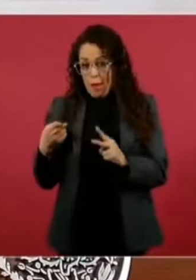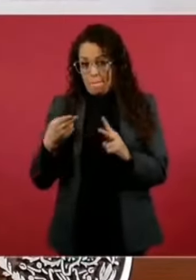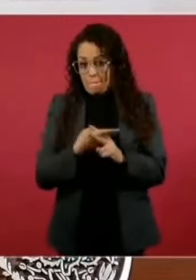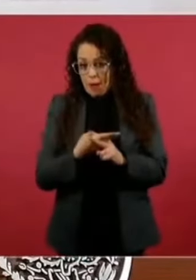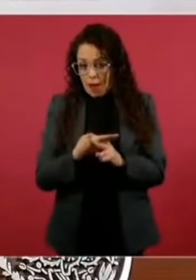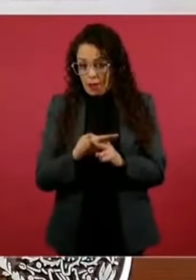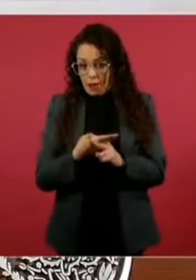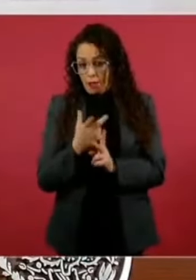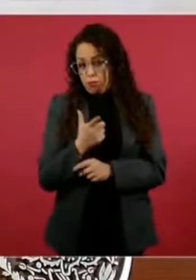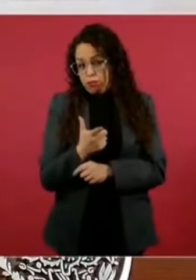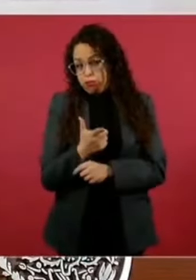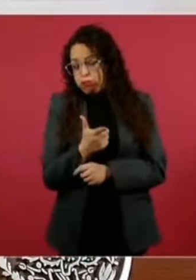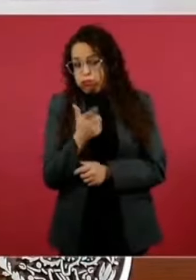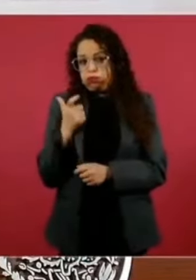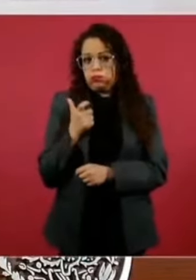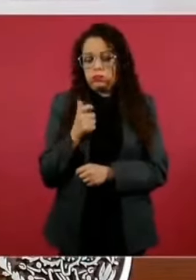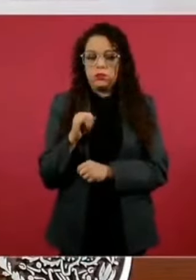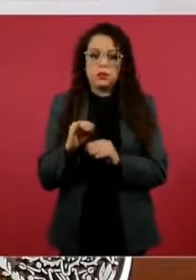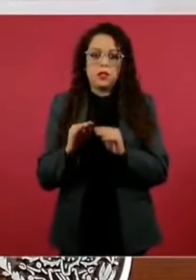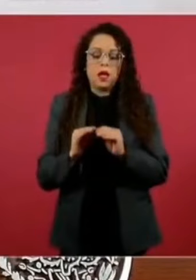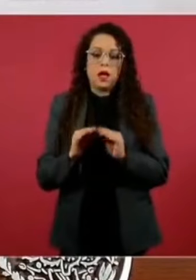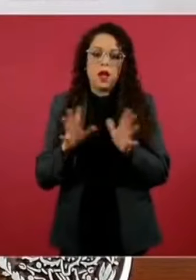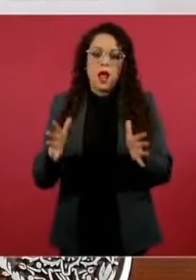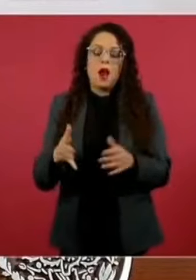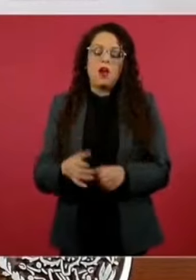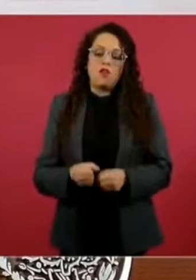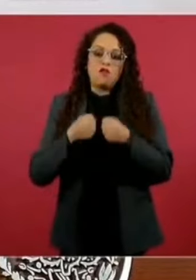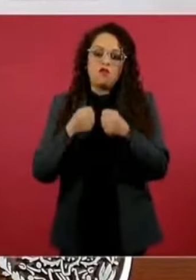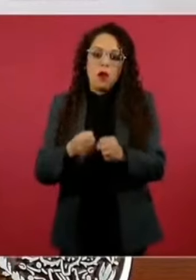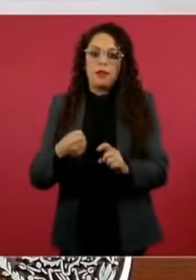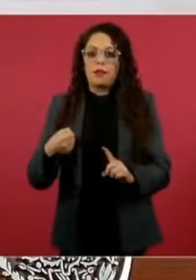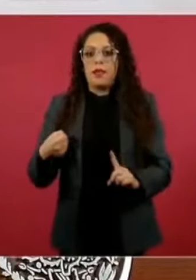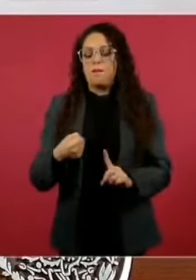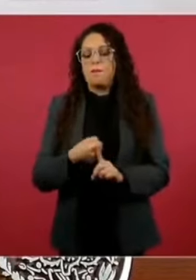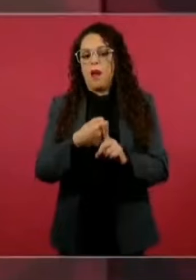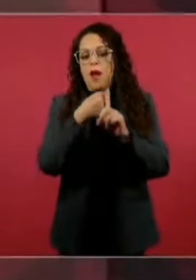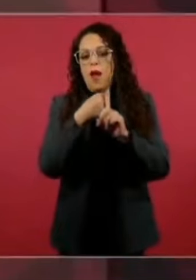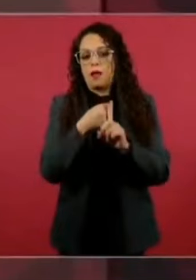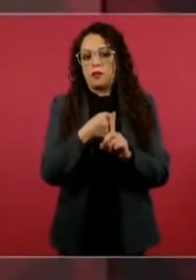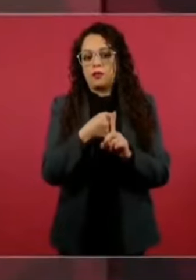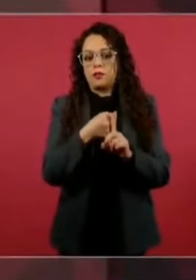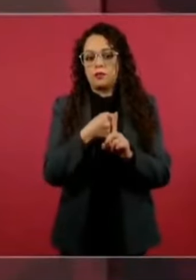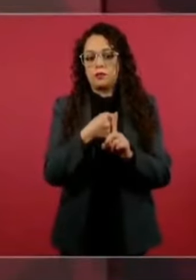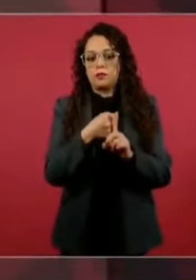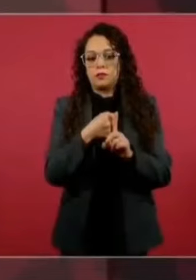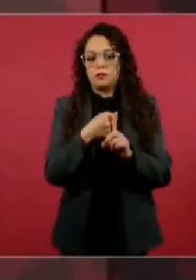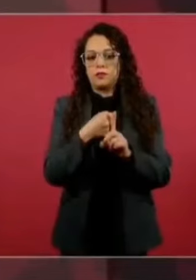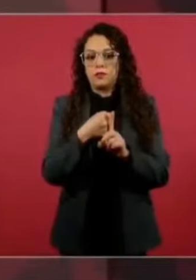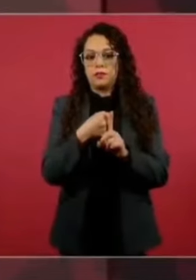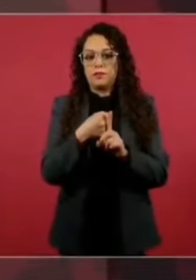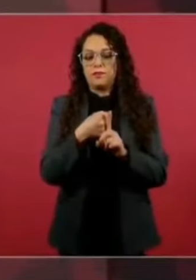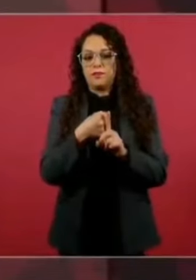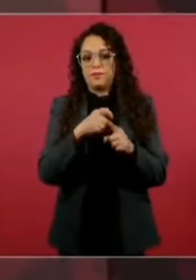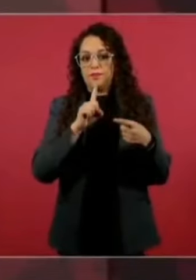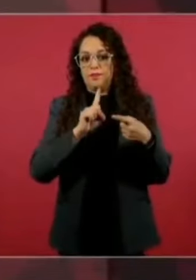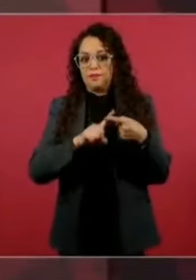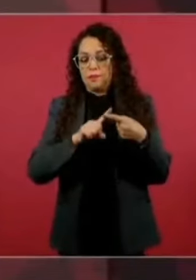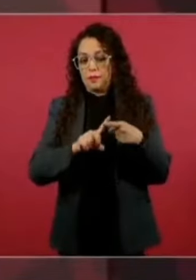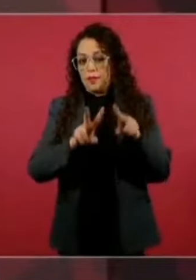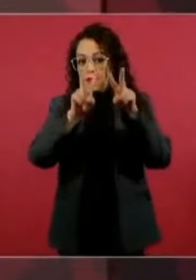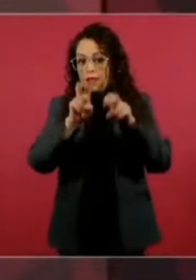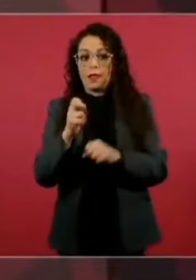en la relación política, en la vida